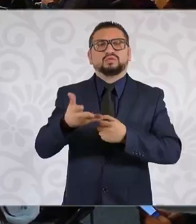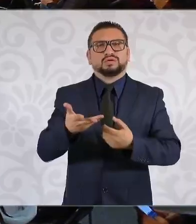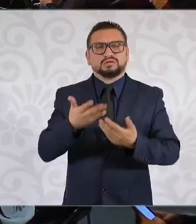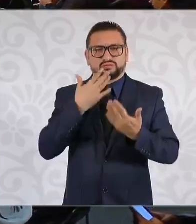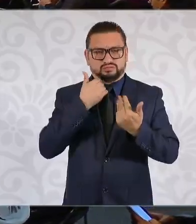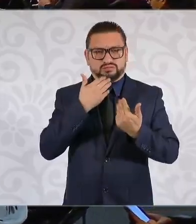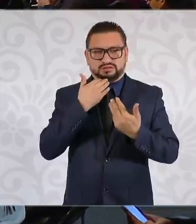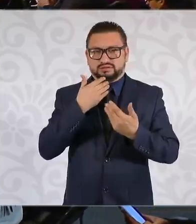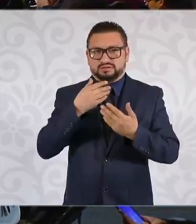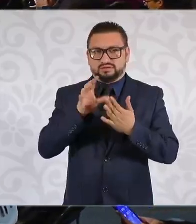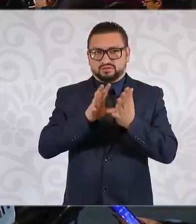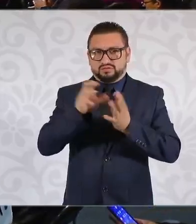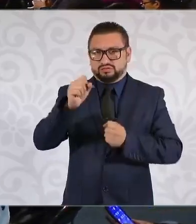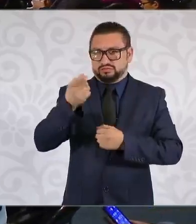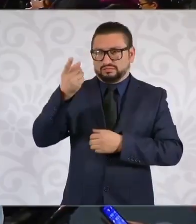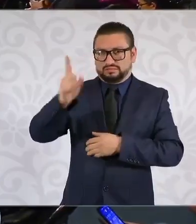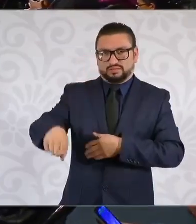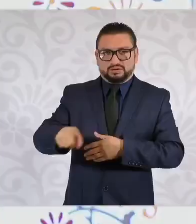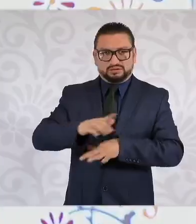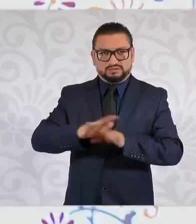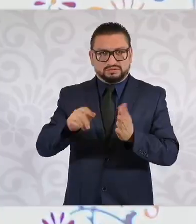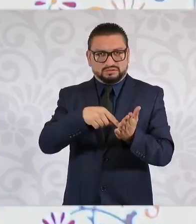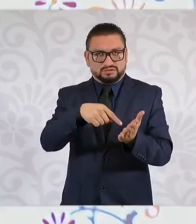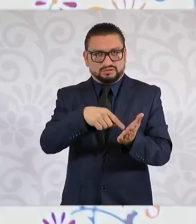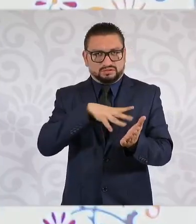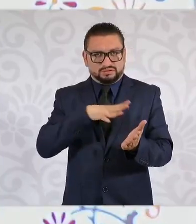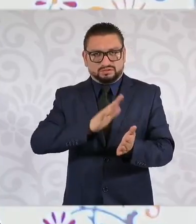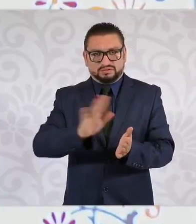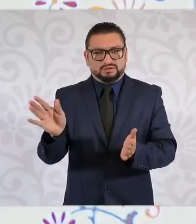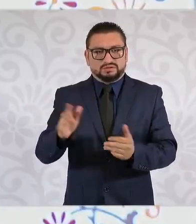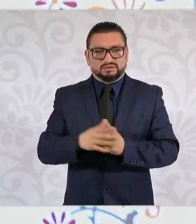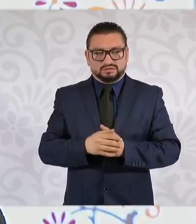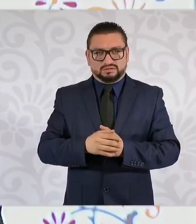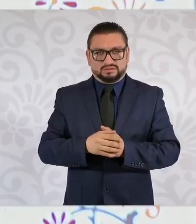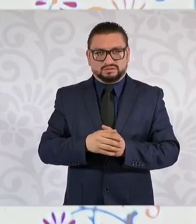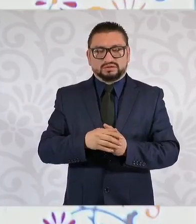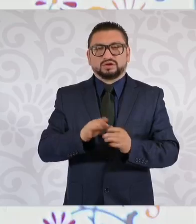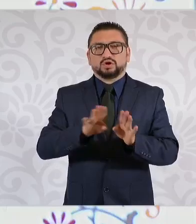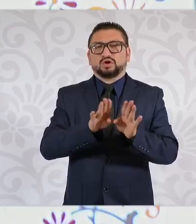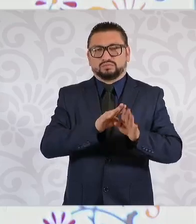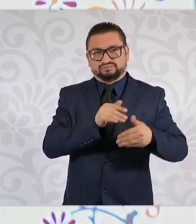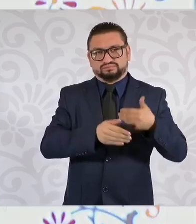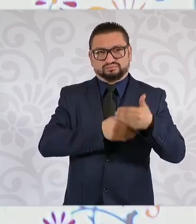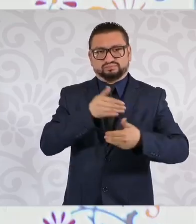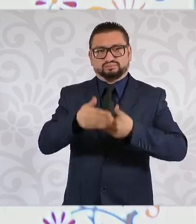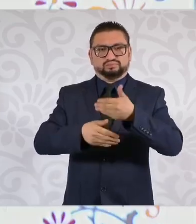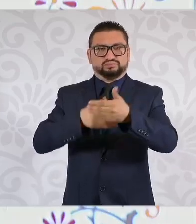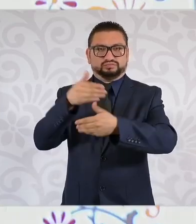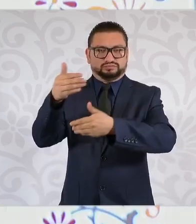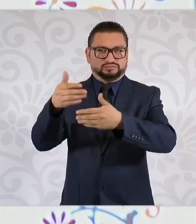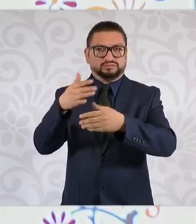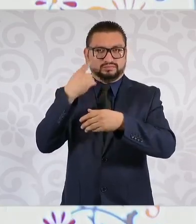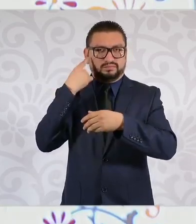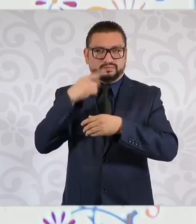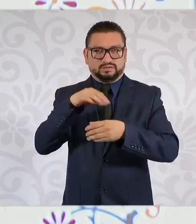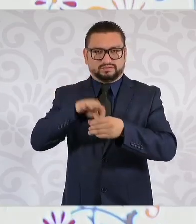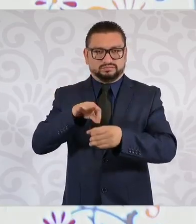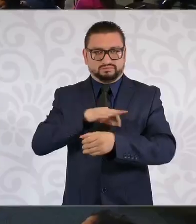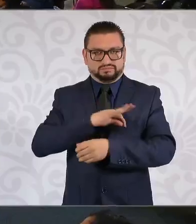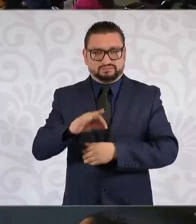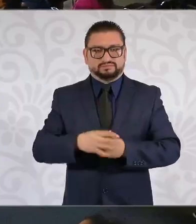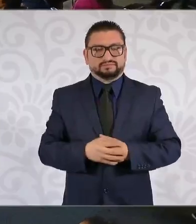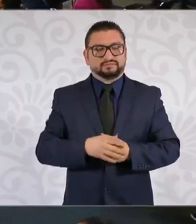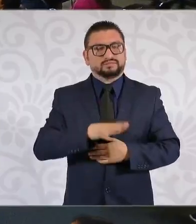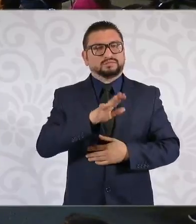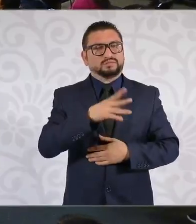Si es un mandato de la Constitución que viene de este proceso de elección. ¿Considera